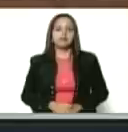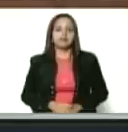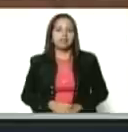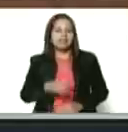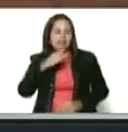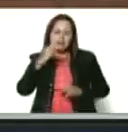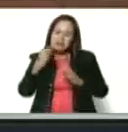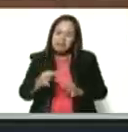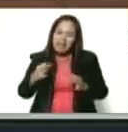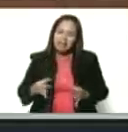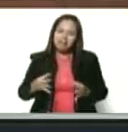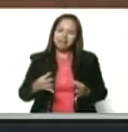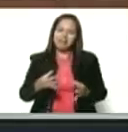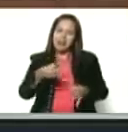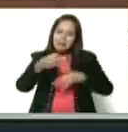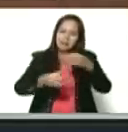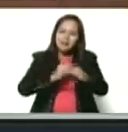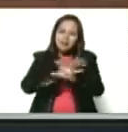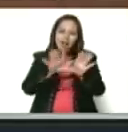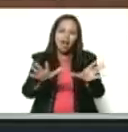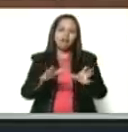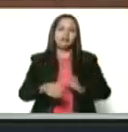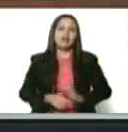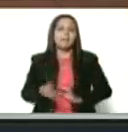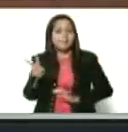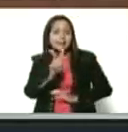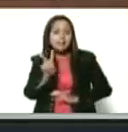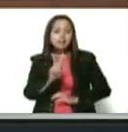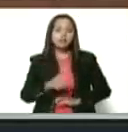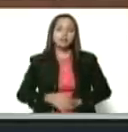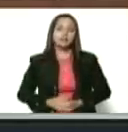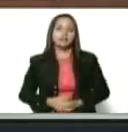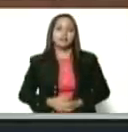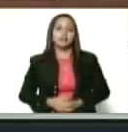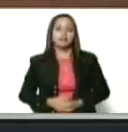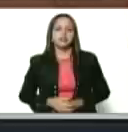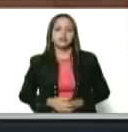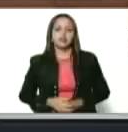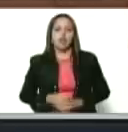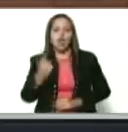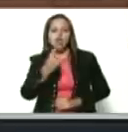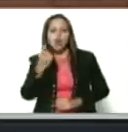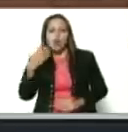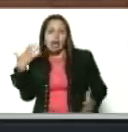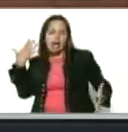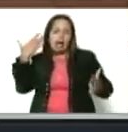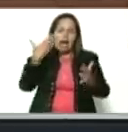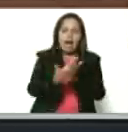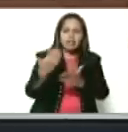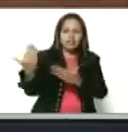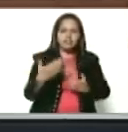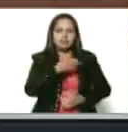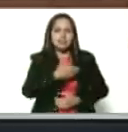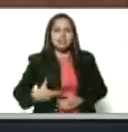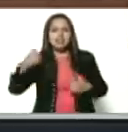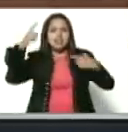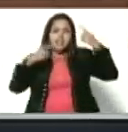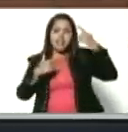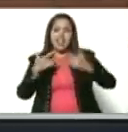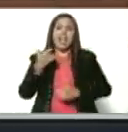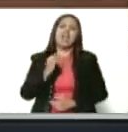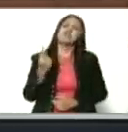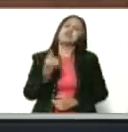así siendo sinceros, en Venezuela, solo hasta la llegada del comandante Chávez, lo que hubo fue